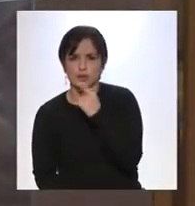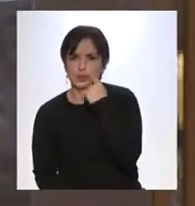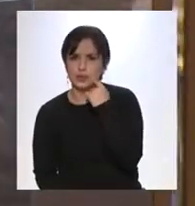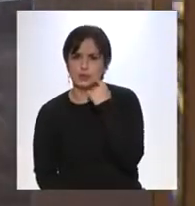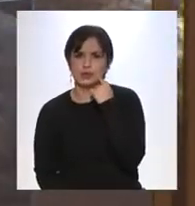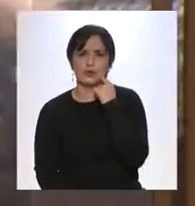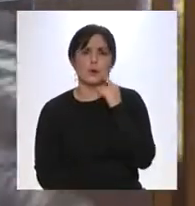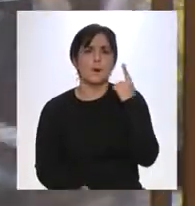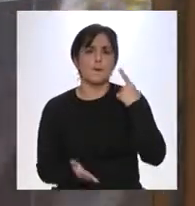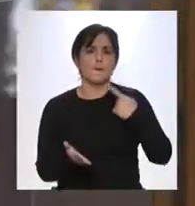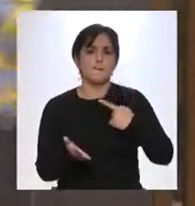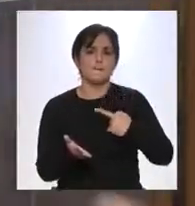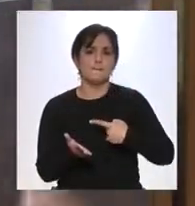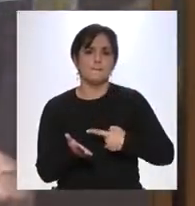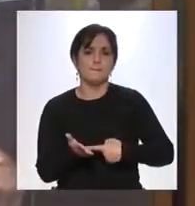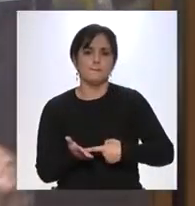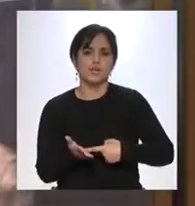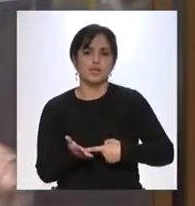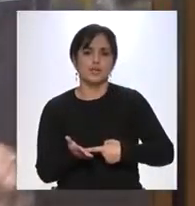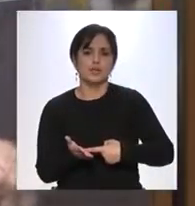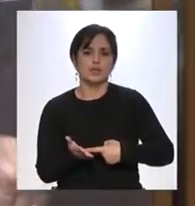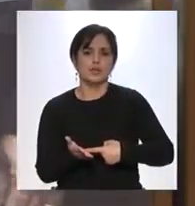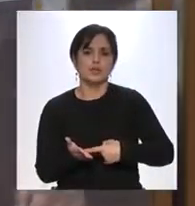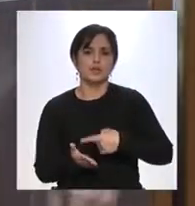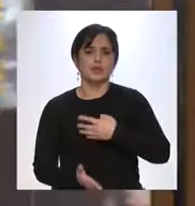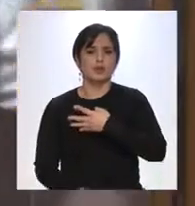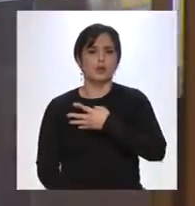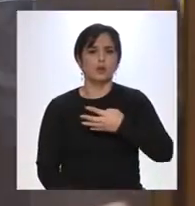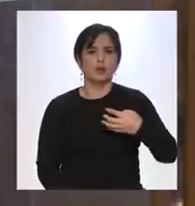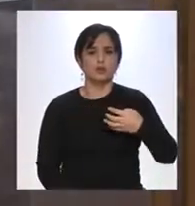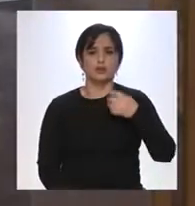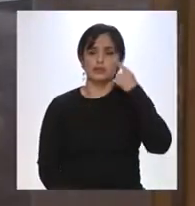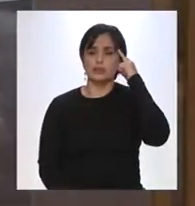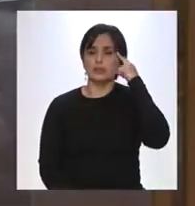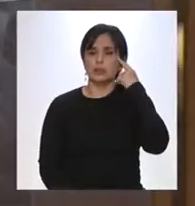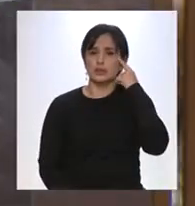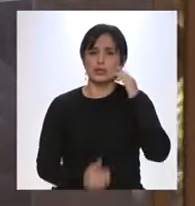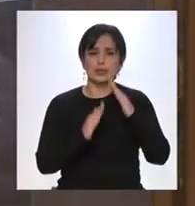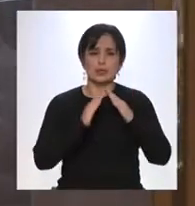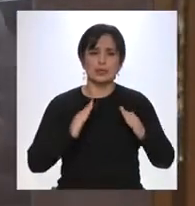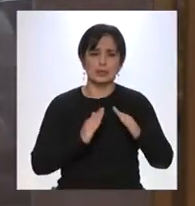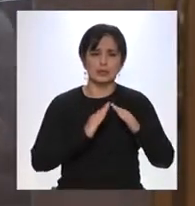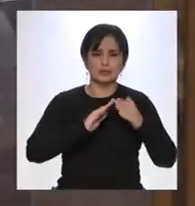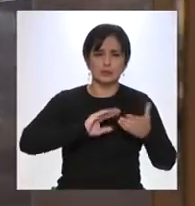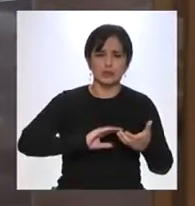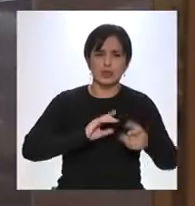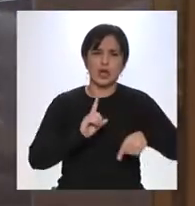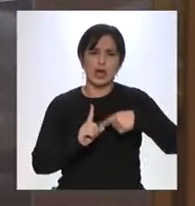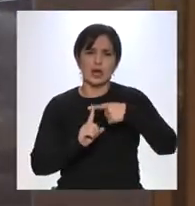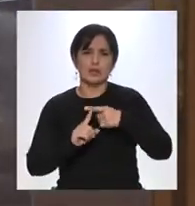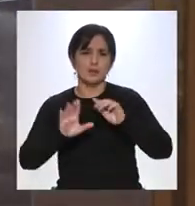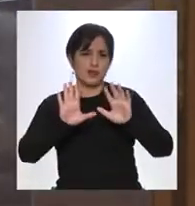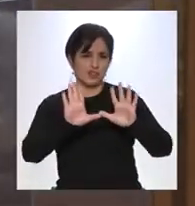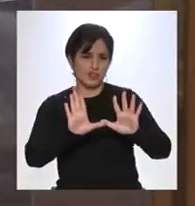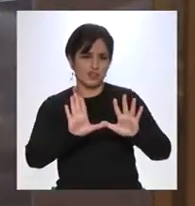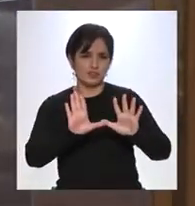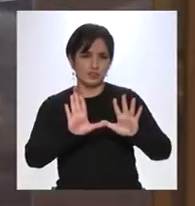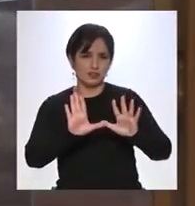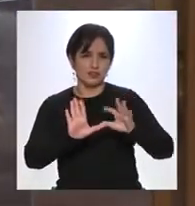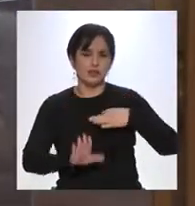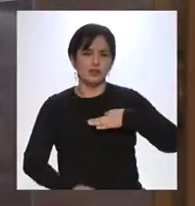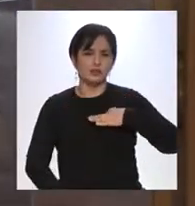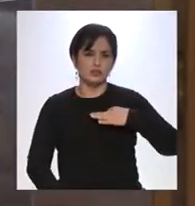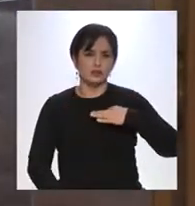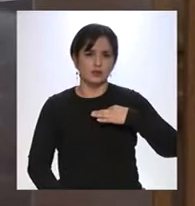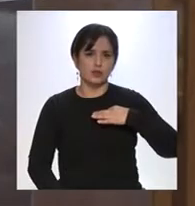heridos y más de 2.500 viviendas arrasadas. Hay, además de ello, 10 ciudadanos israelíes también